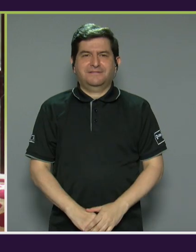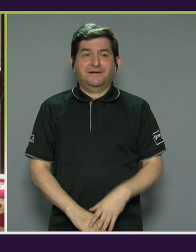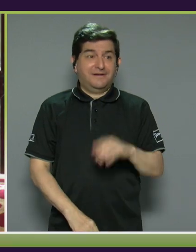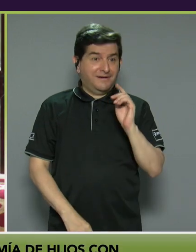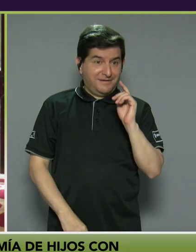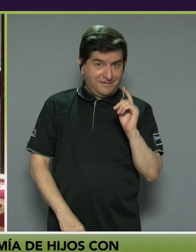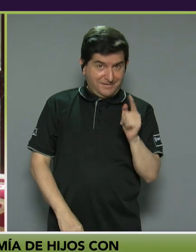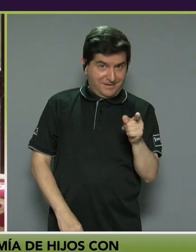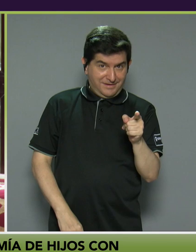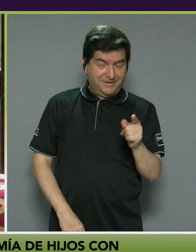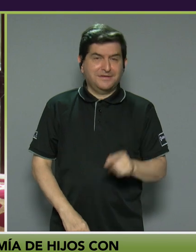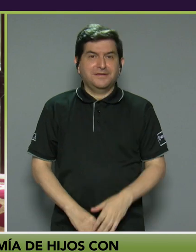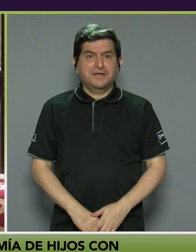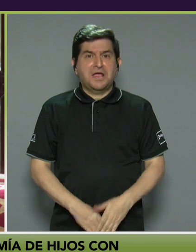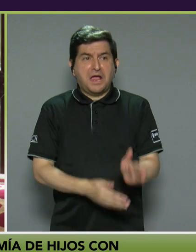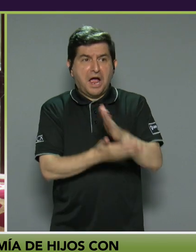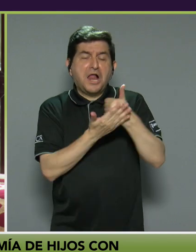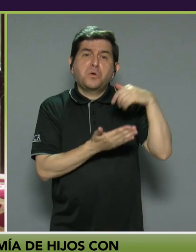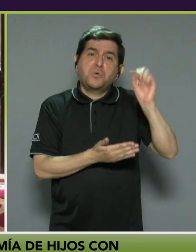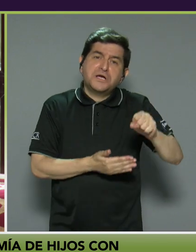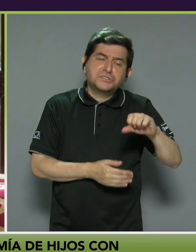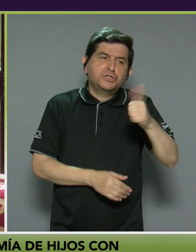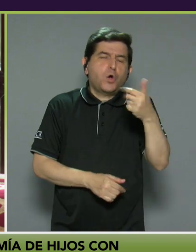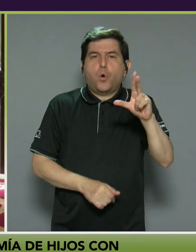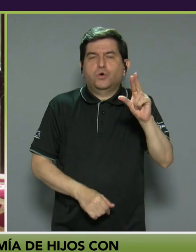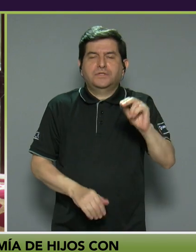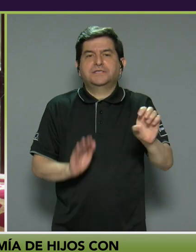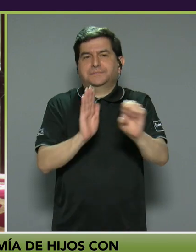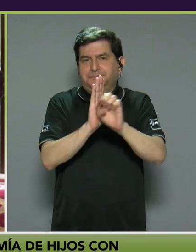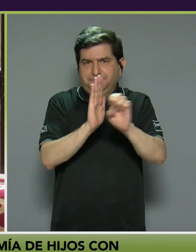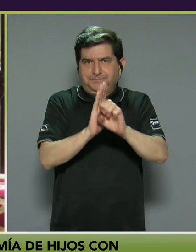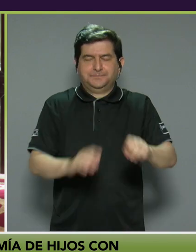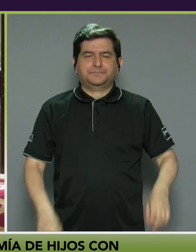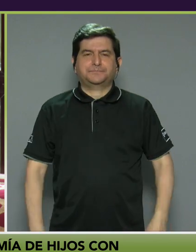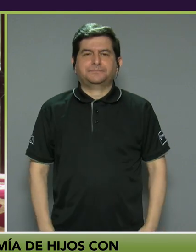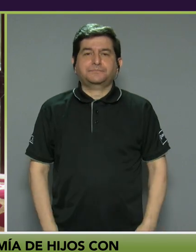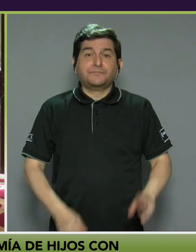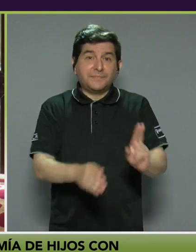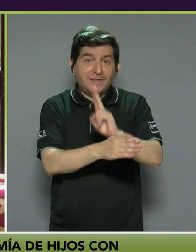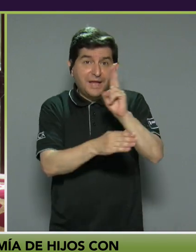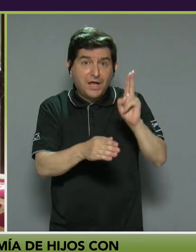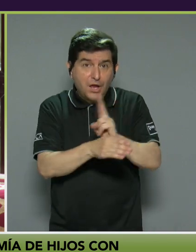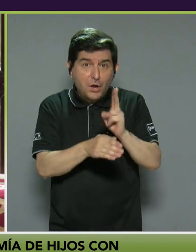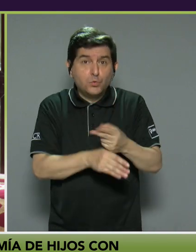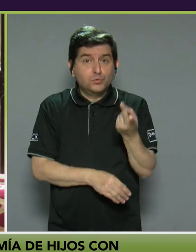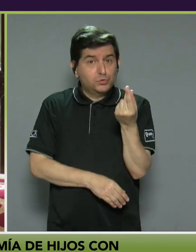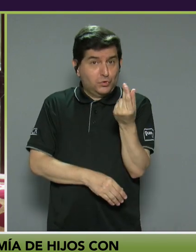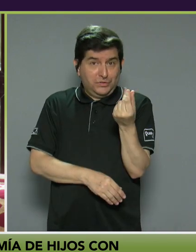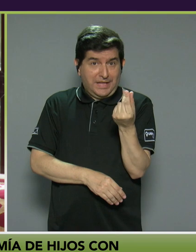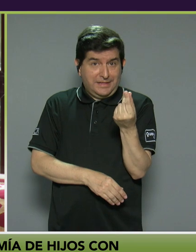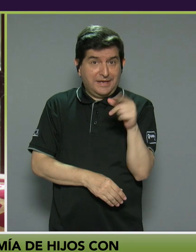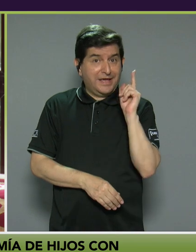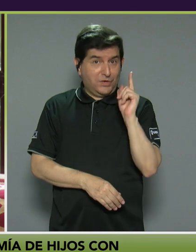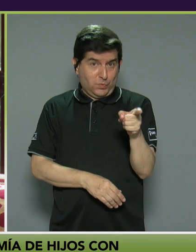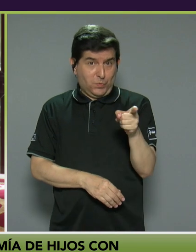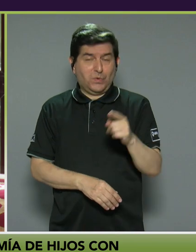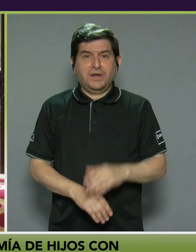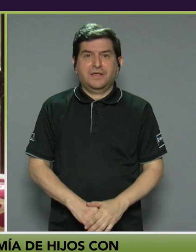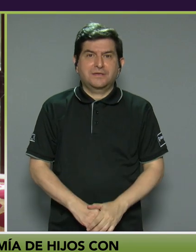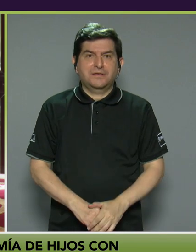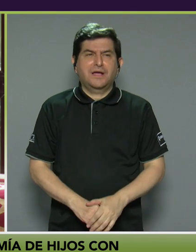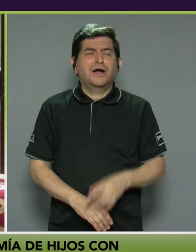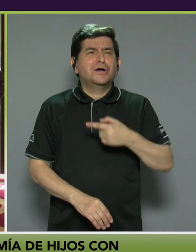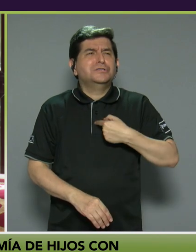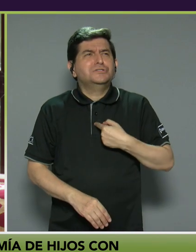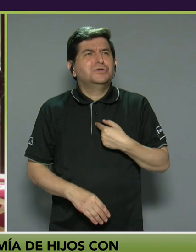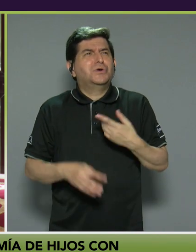una se ha logrado y otra no. Por ejemplo, el uso del dinero con ella, lo he